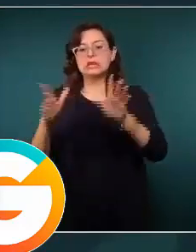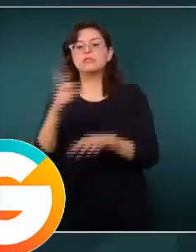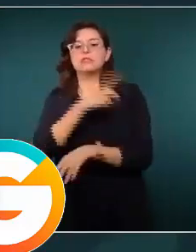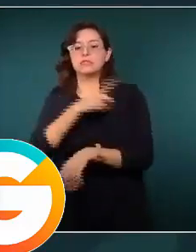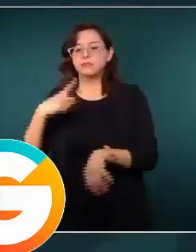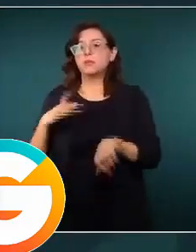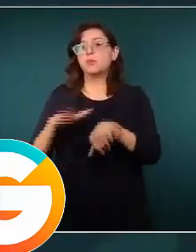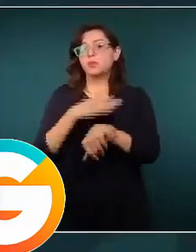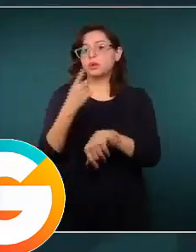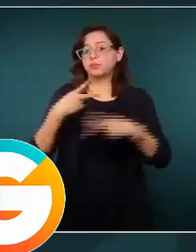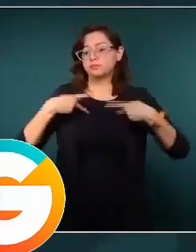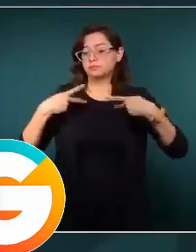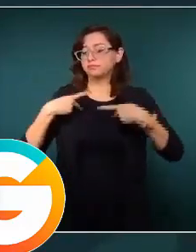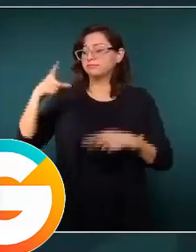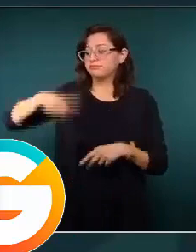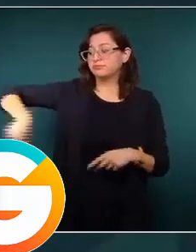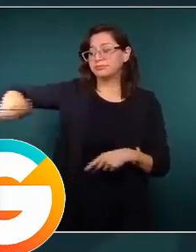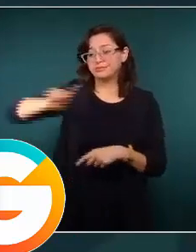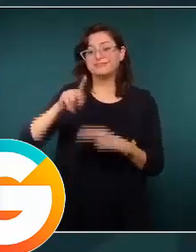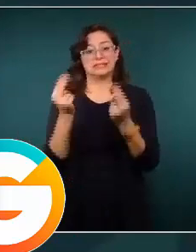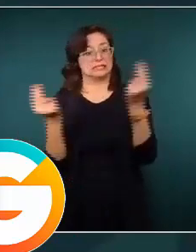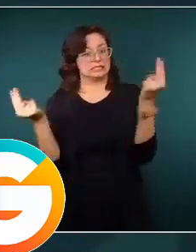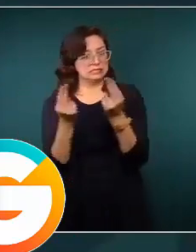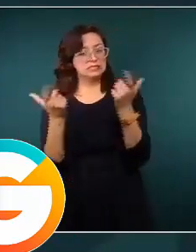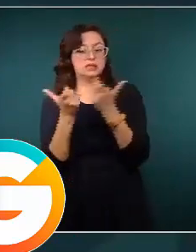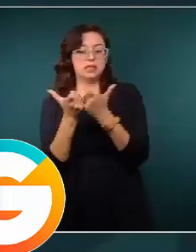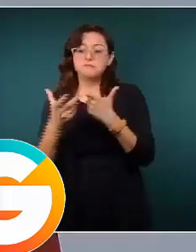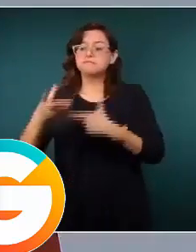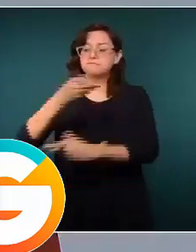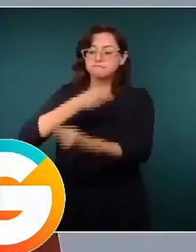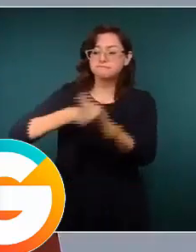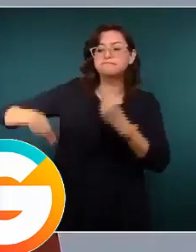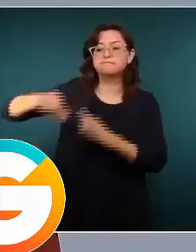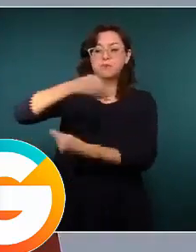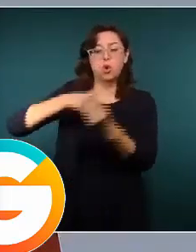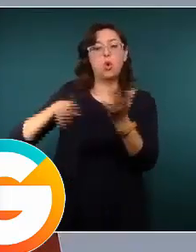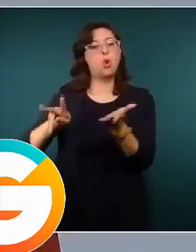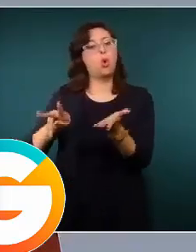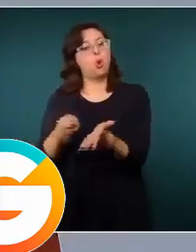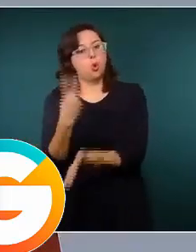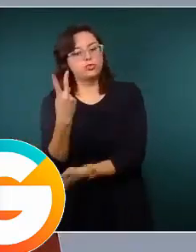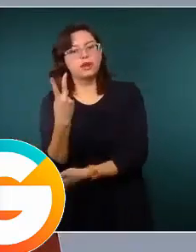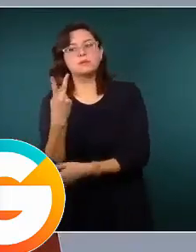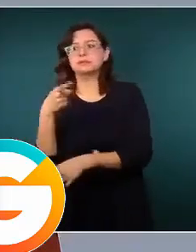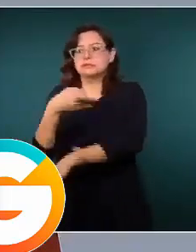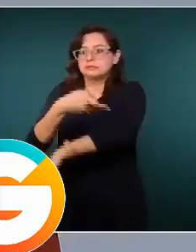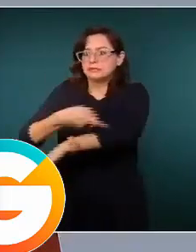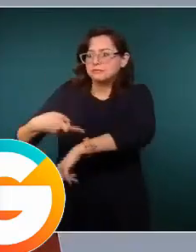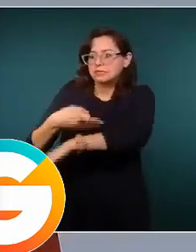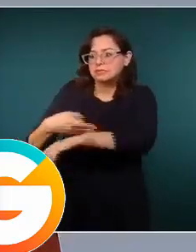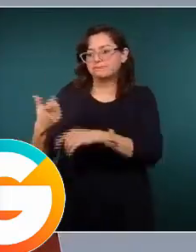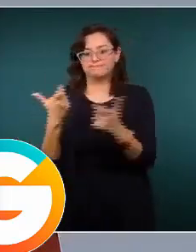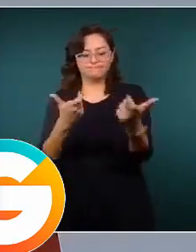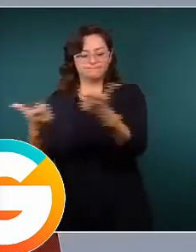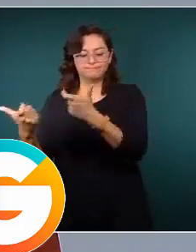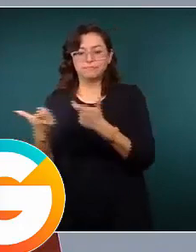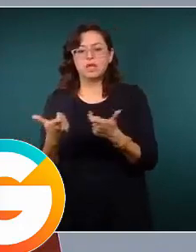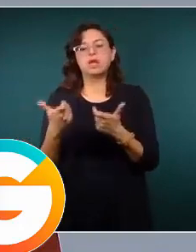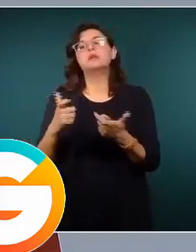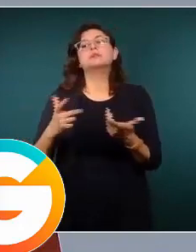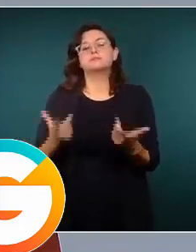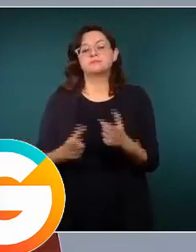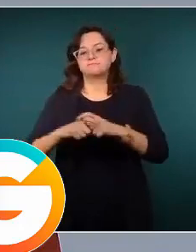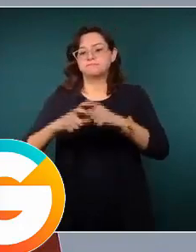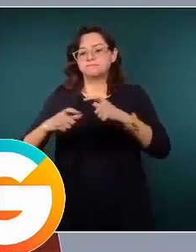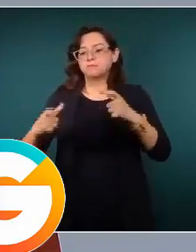debemos de darle oportunidad a que se reactiven estas acciones y retomar el esfuerzo y el apoyo al